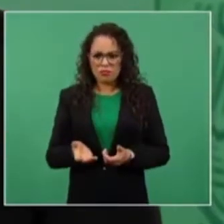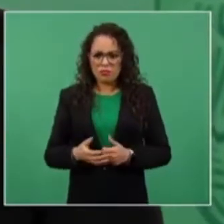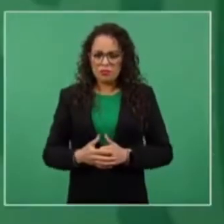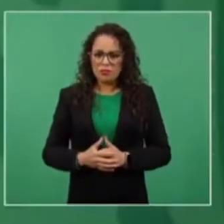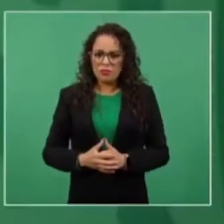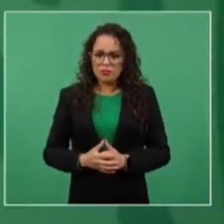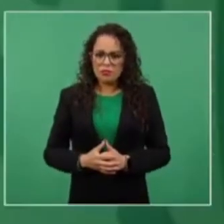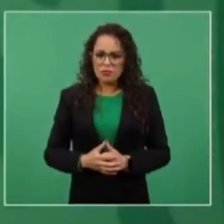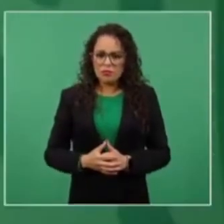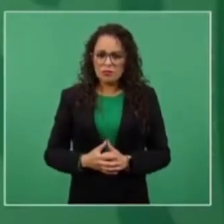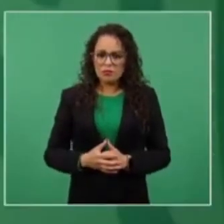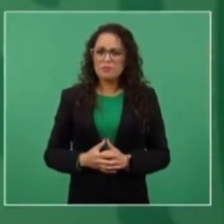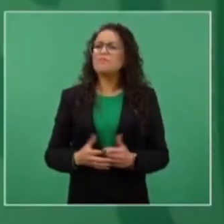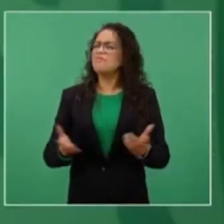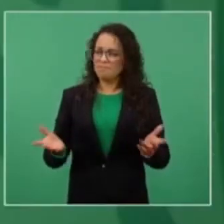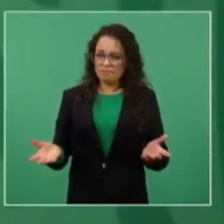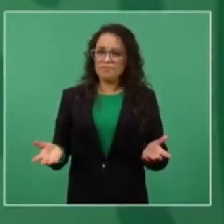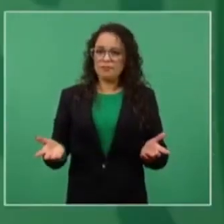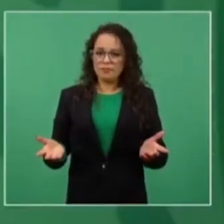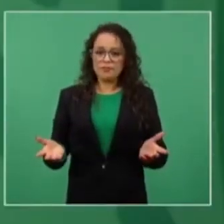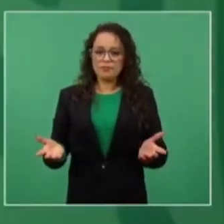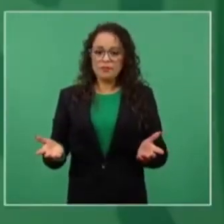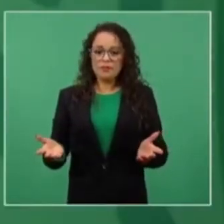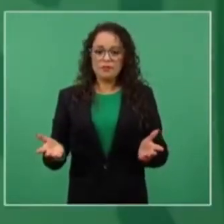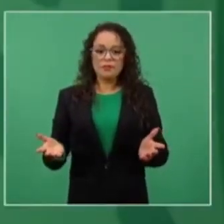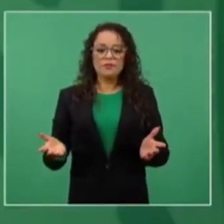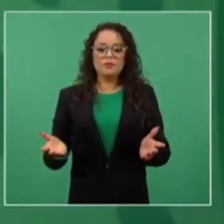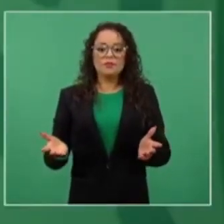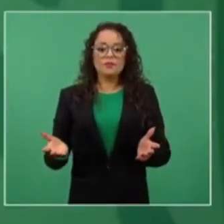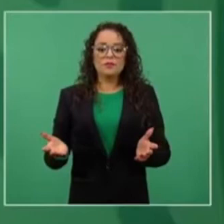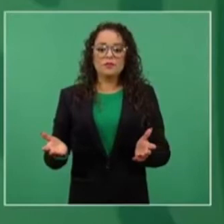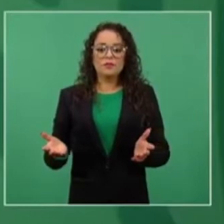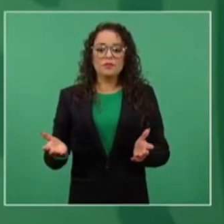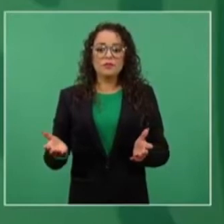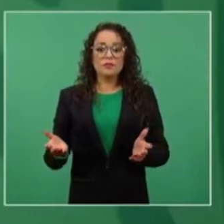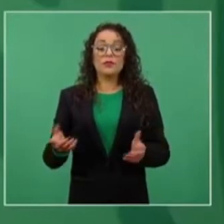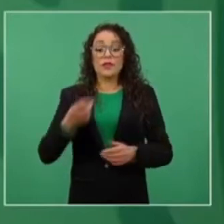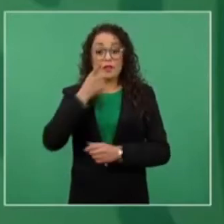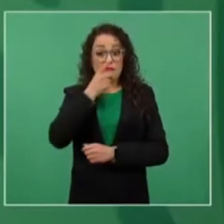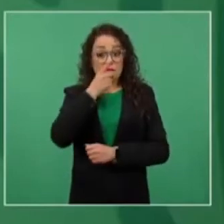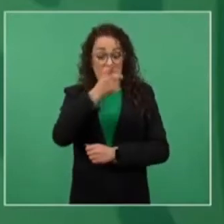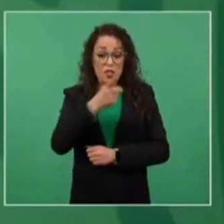El caso es que al final acusaron al suplente